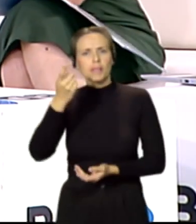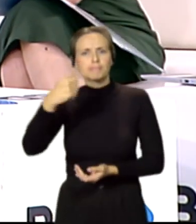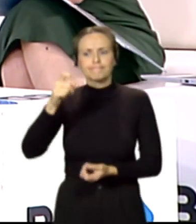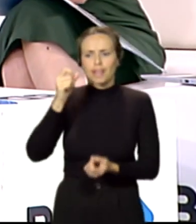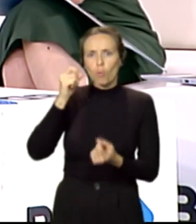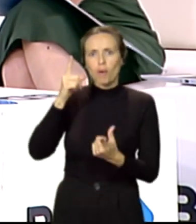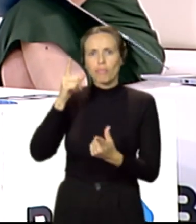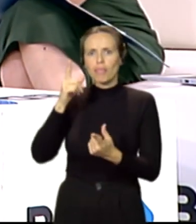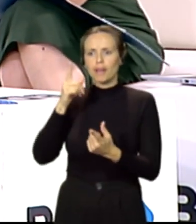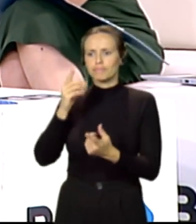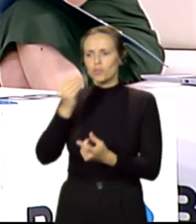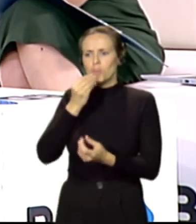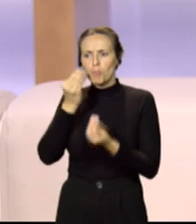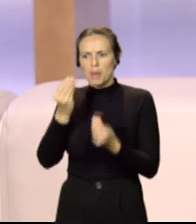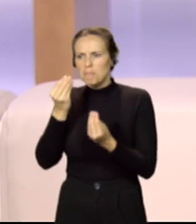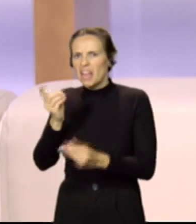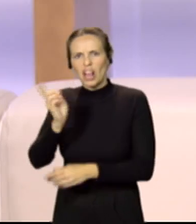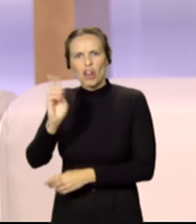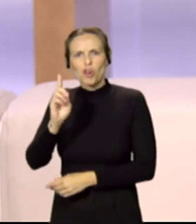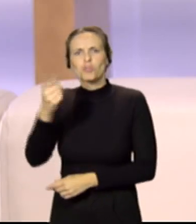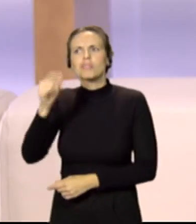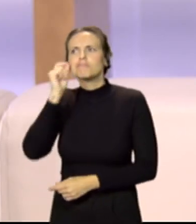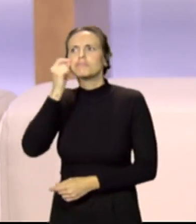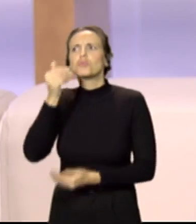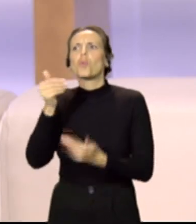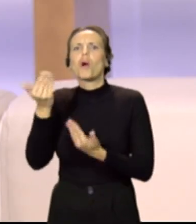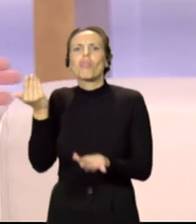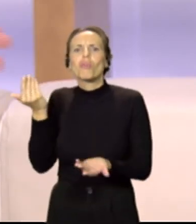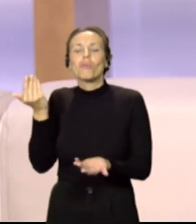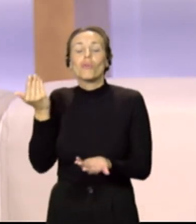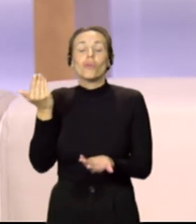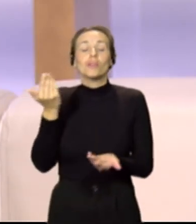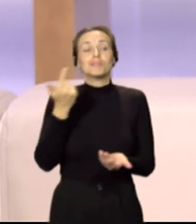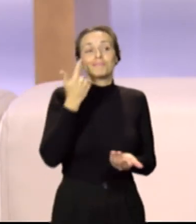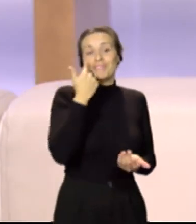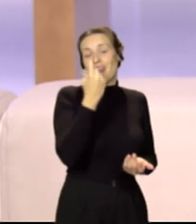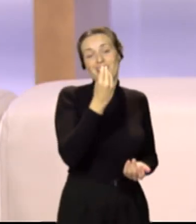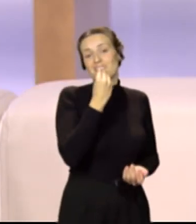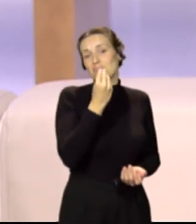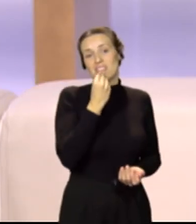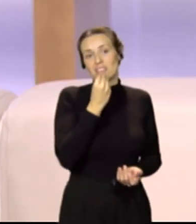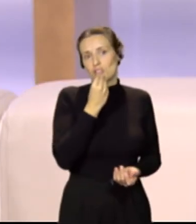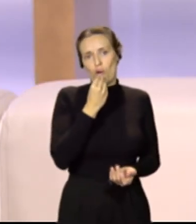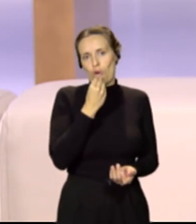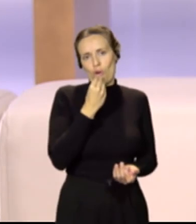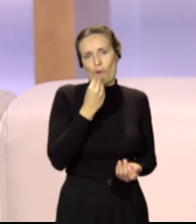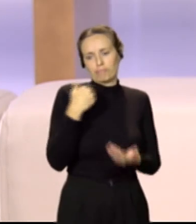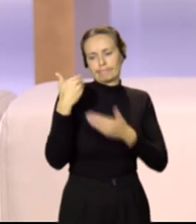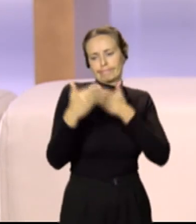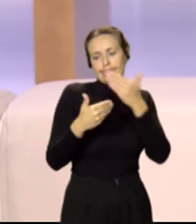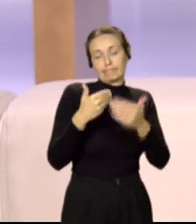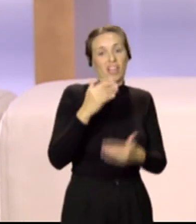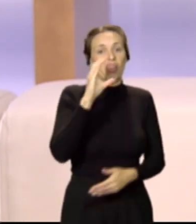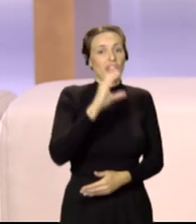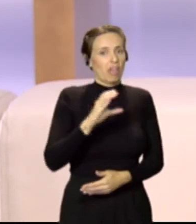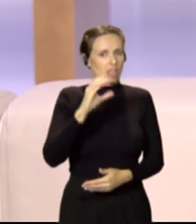nos alimentamos todo lo bien que deberíamos. Sí, exactamente, Marta. La tendencia de la alimentación, desde que hay evidencia